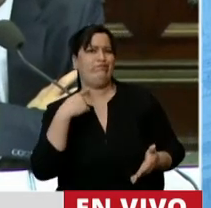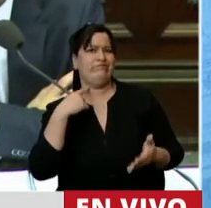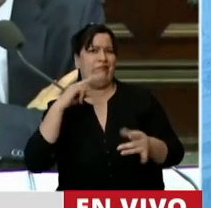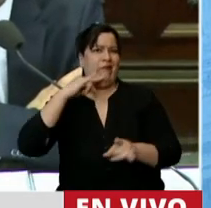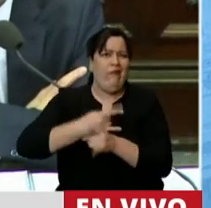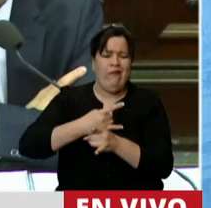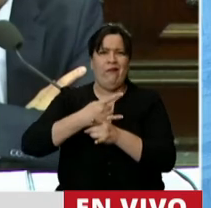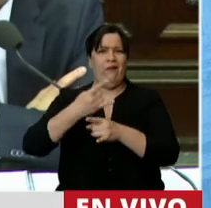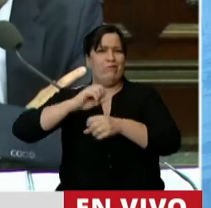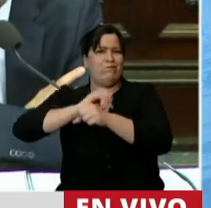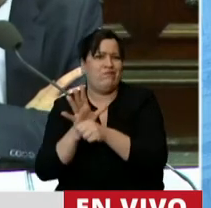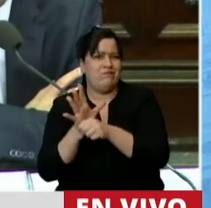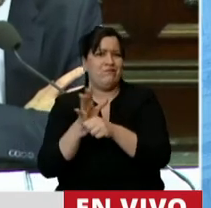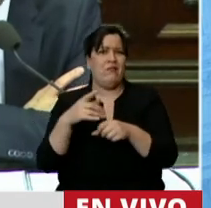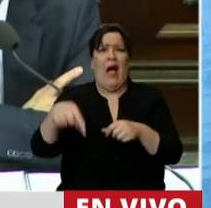nosotros?